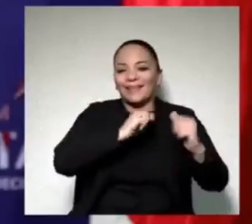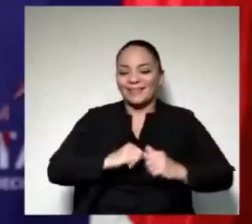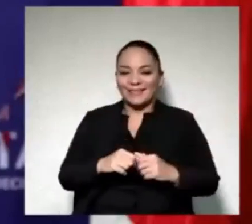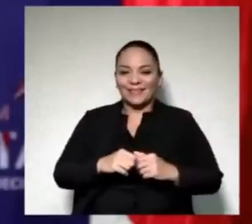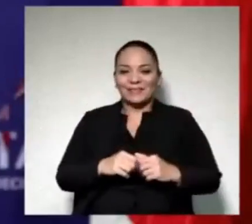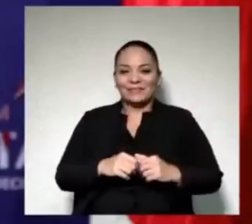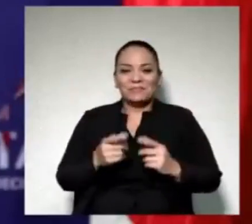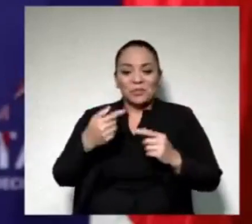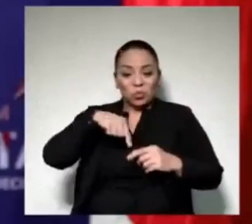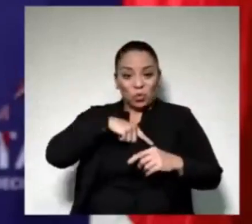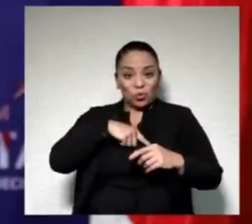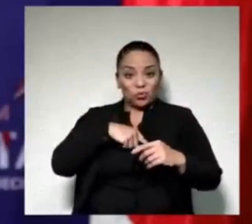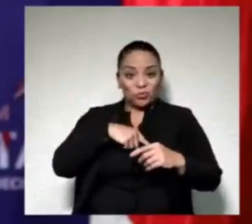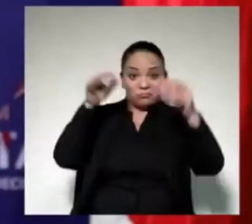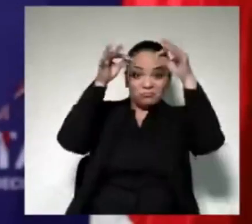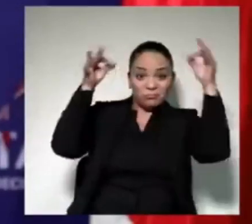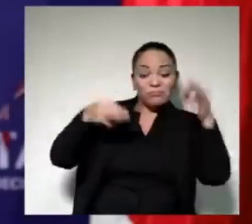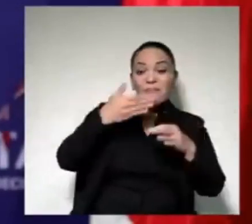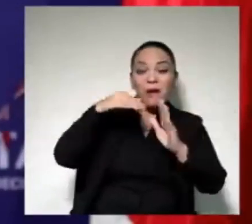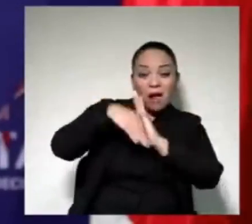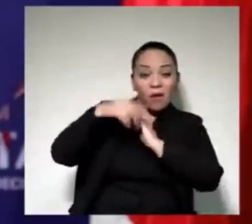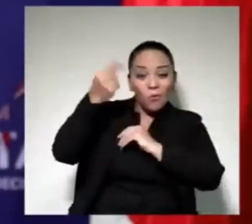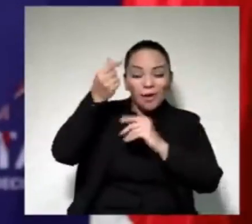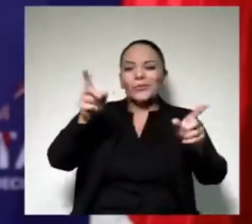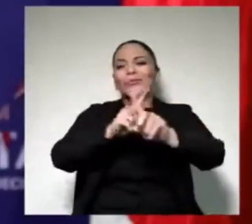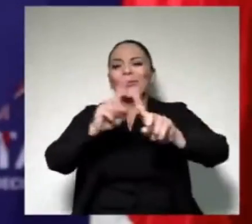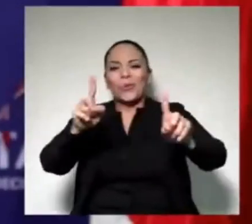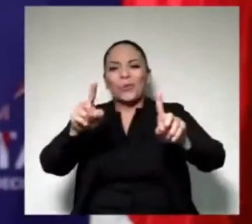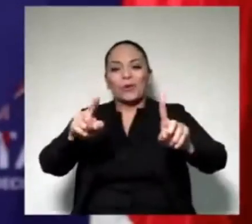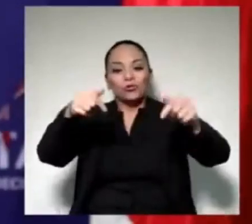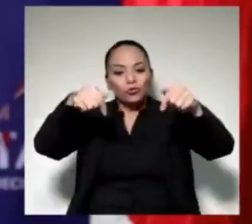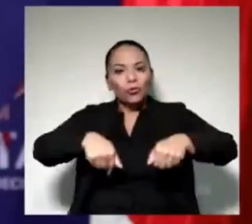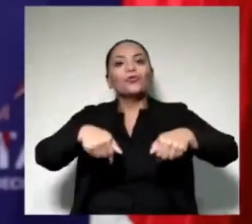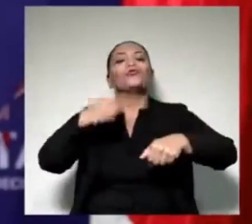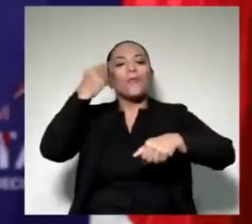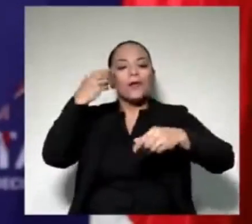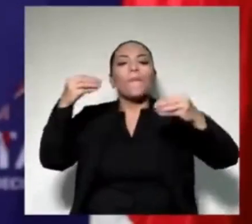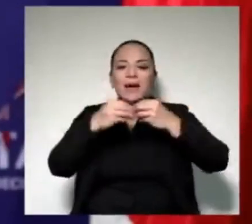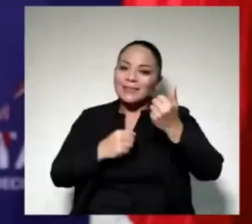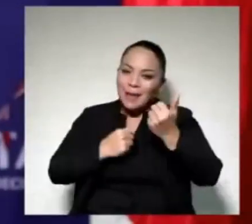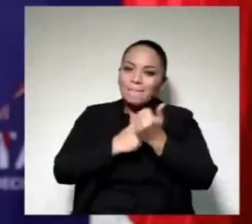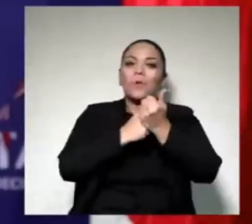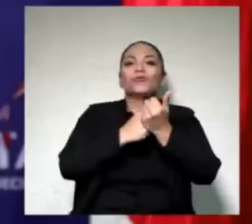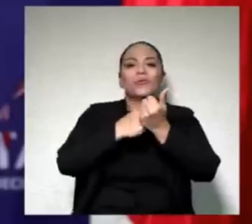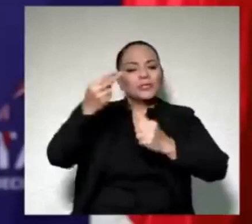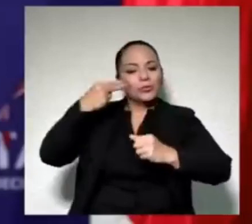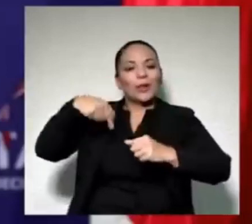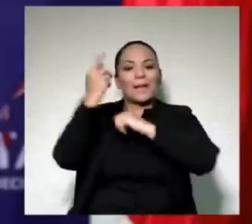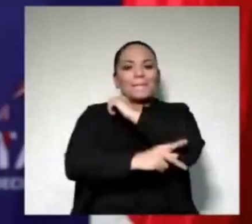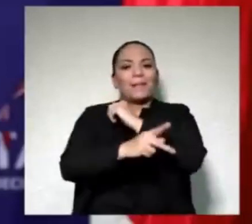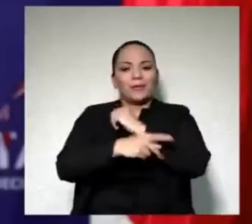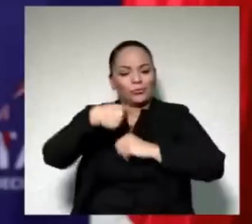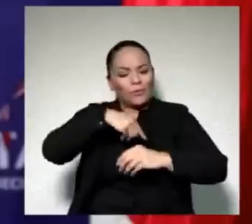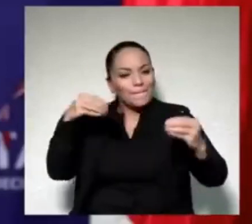el gobierno no tiene ningún problema de imagen. Somos el gobierno con más apoyo en la historia de este país y por mucho. A pesar